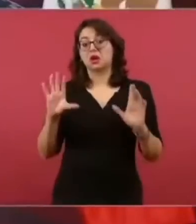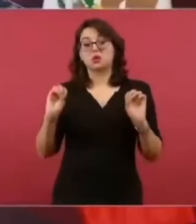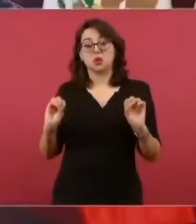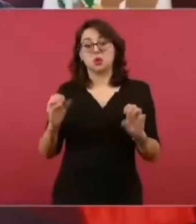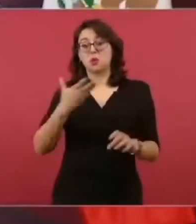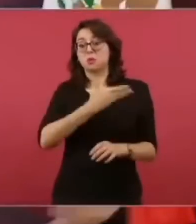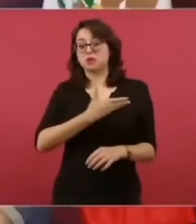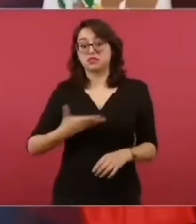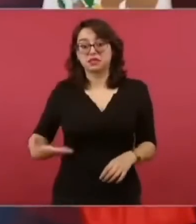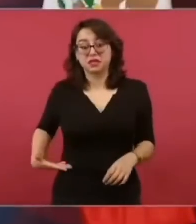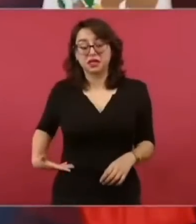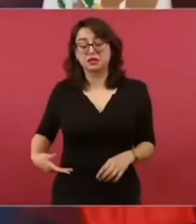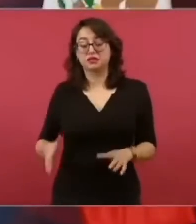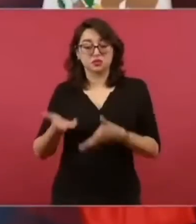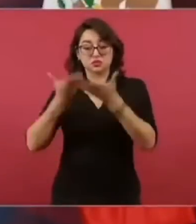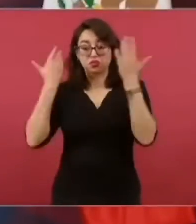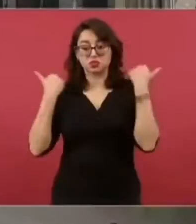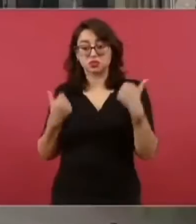presidencia,